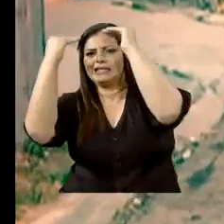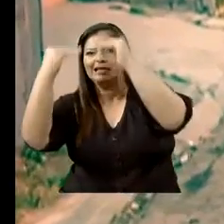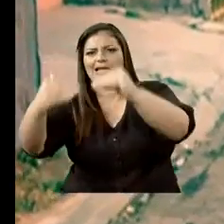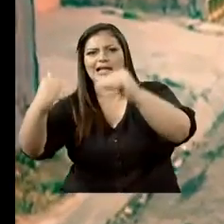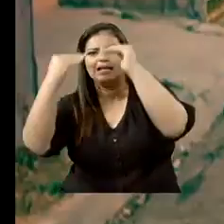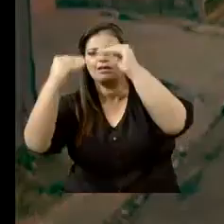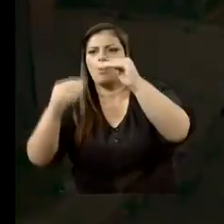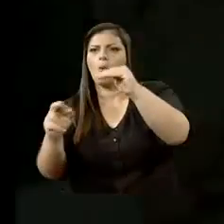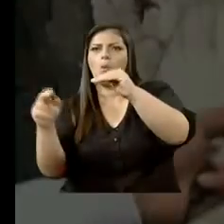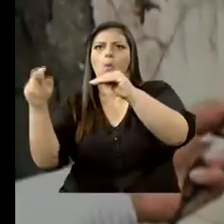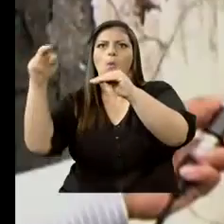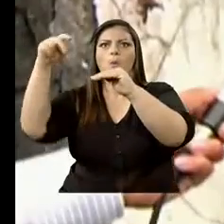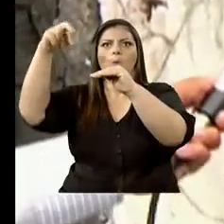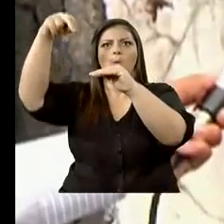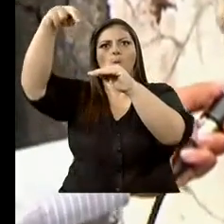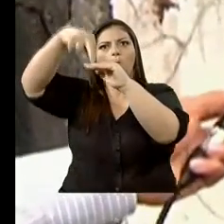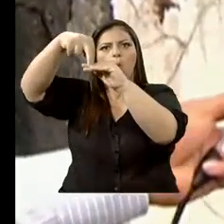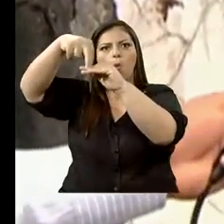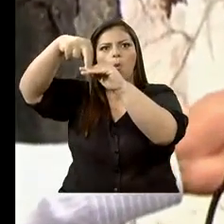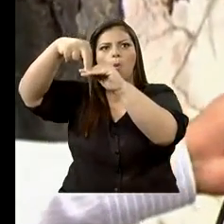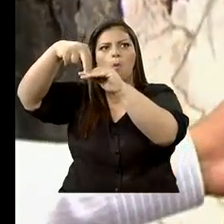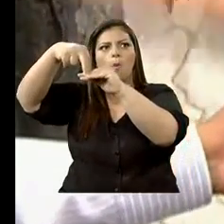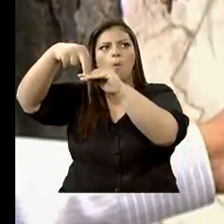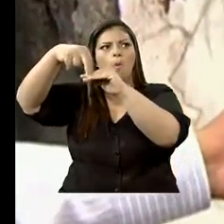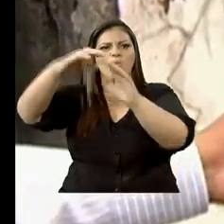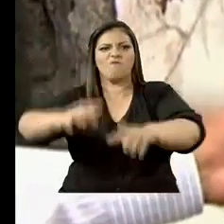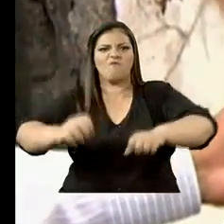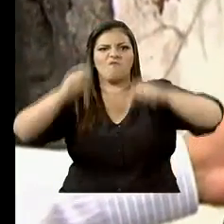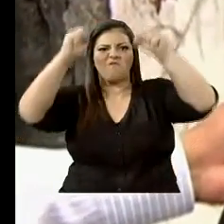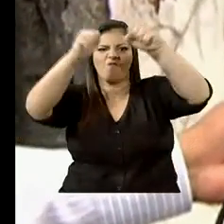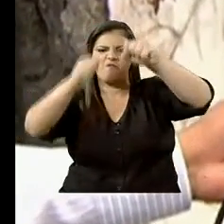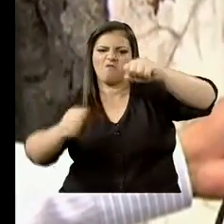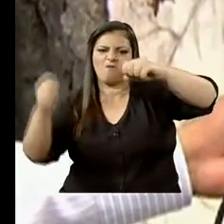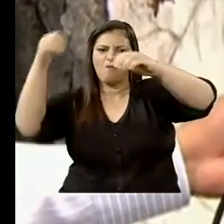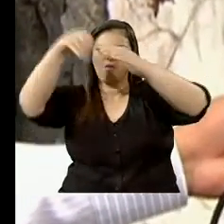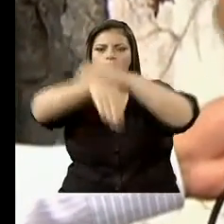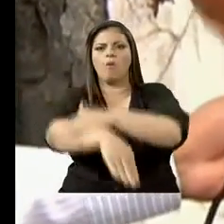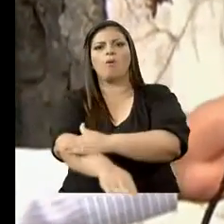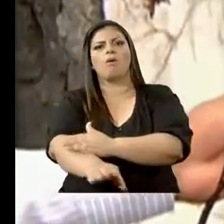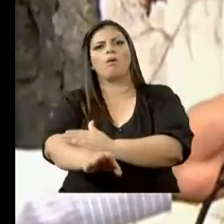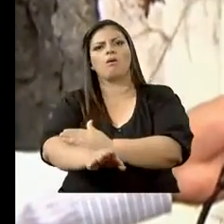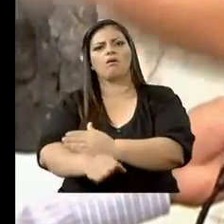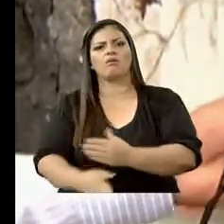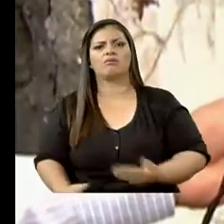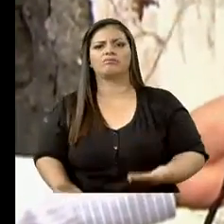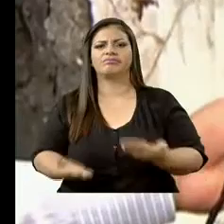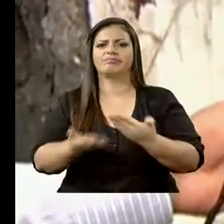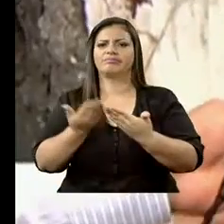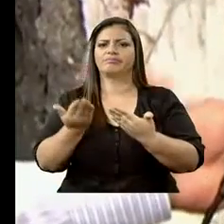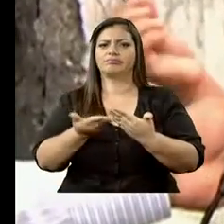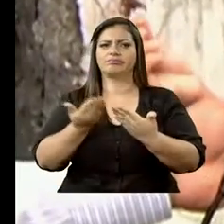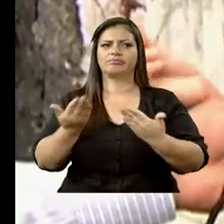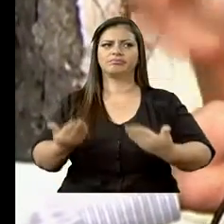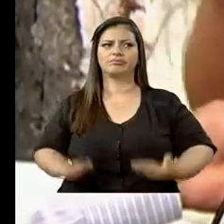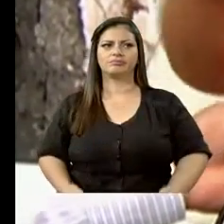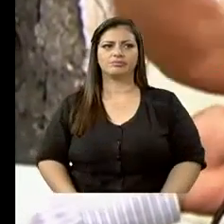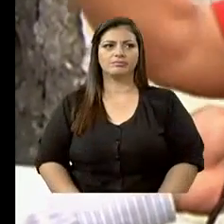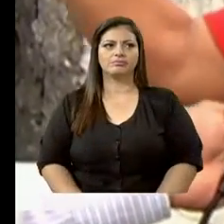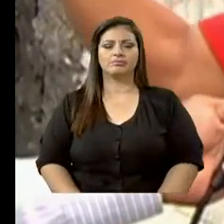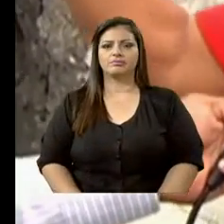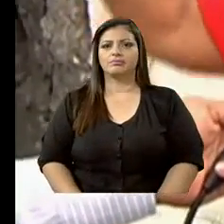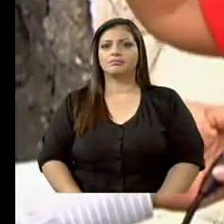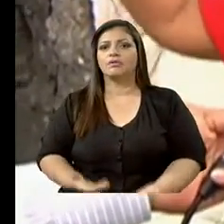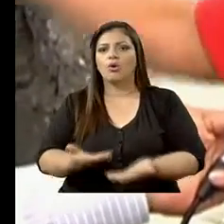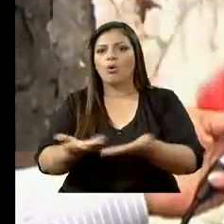viviendas del sector. Así nomás se alzan y se meten nomás. Si ven un techo mal puesto, por ahí se les mete adentro de la casa. Cuando usted ya se acuerde, ya se